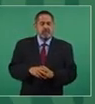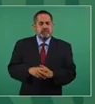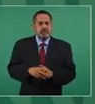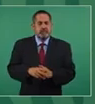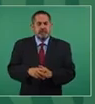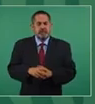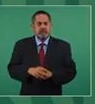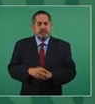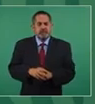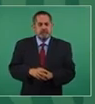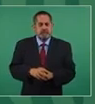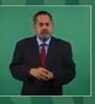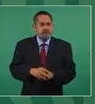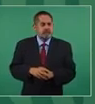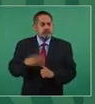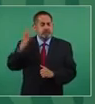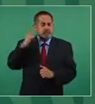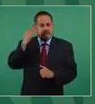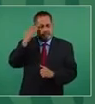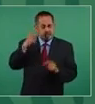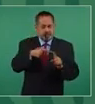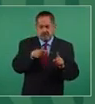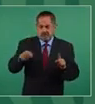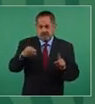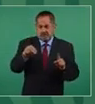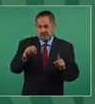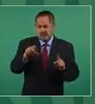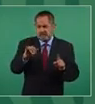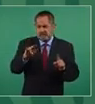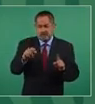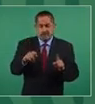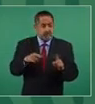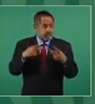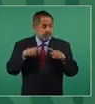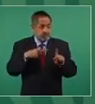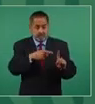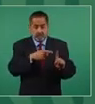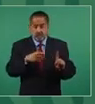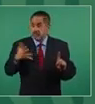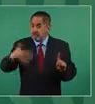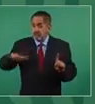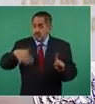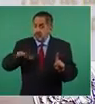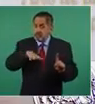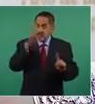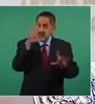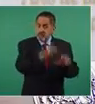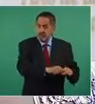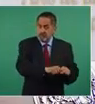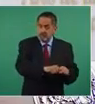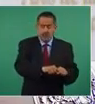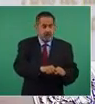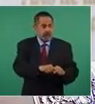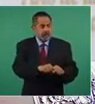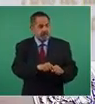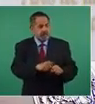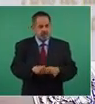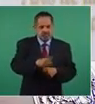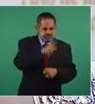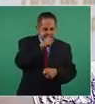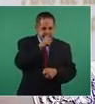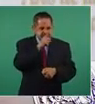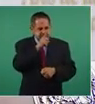Antes, en el periodo neoliberal, se perseguía a los periodistas, se les censuraba.